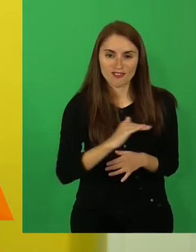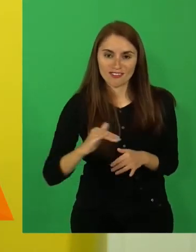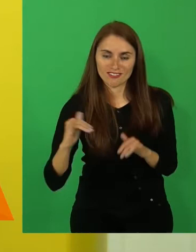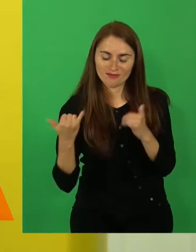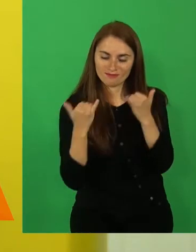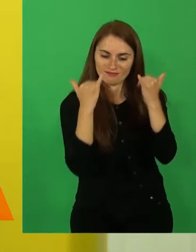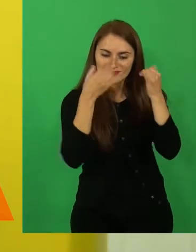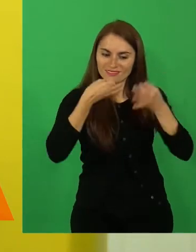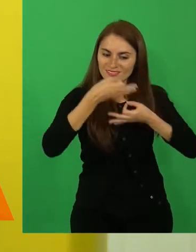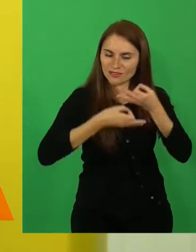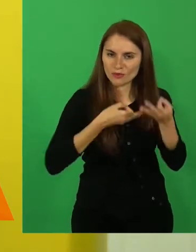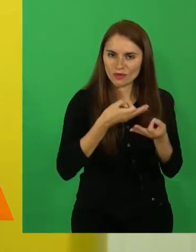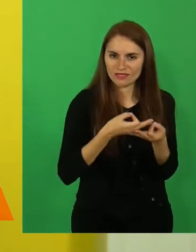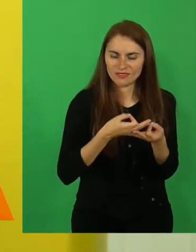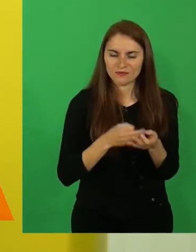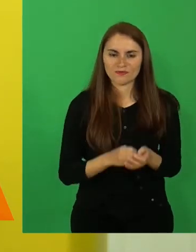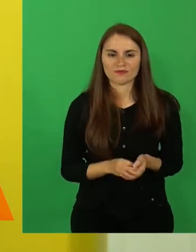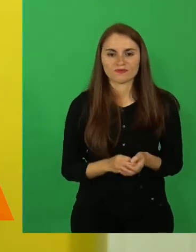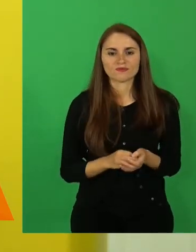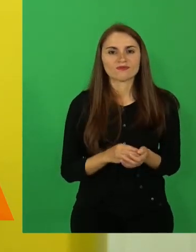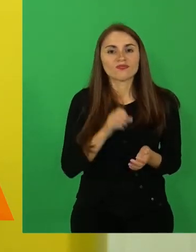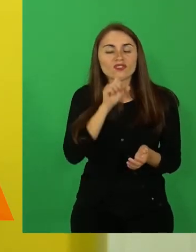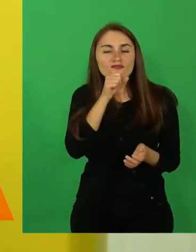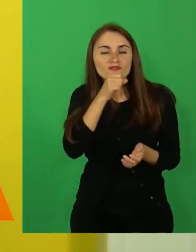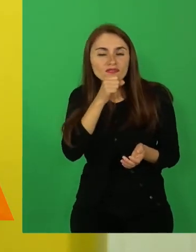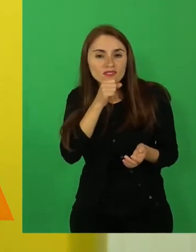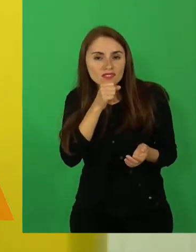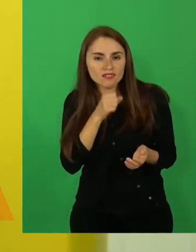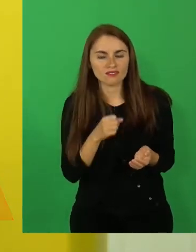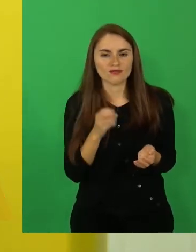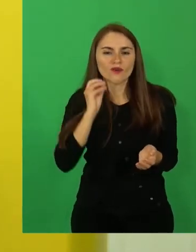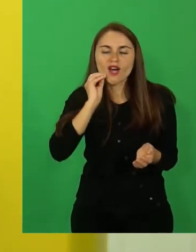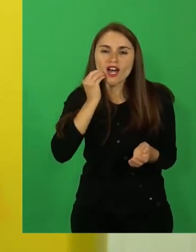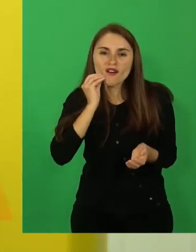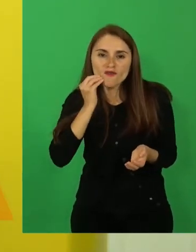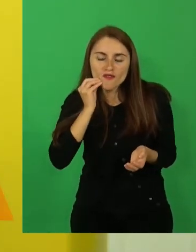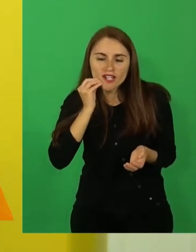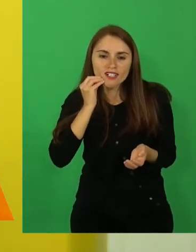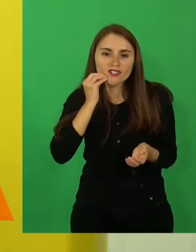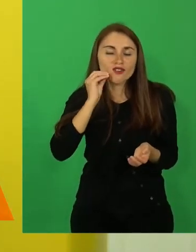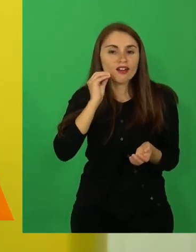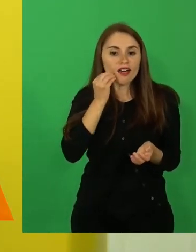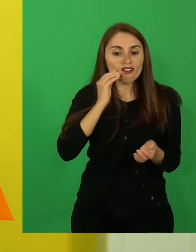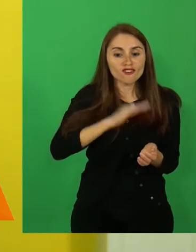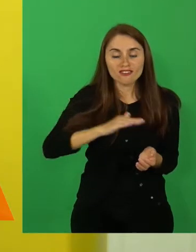los ancianos, los abuelos, a sus nietos.